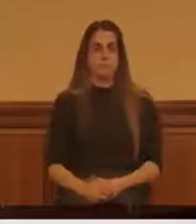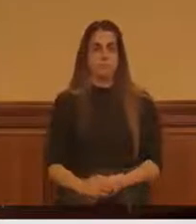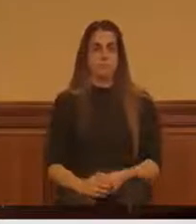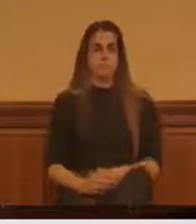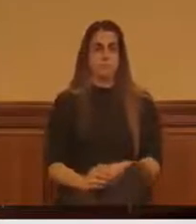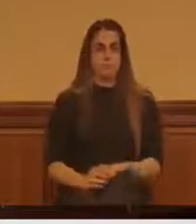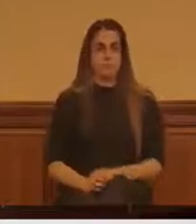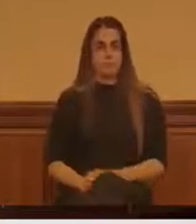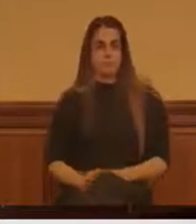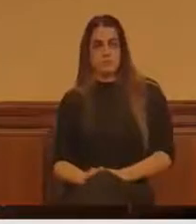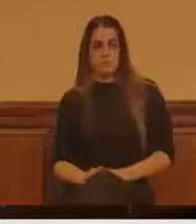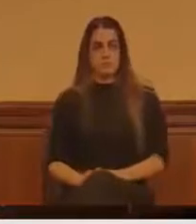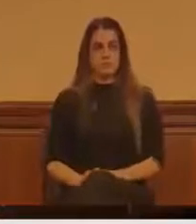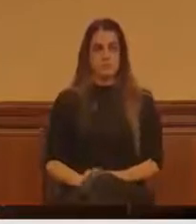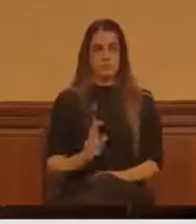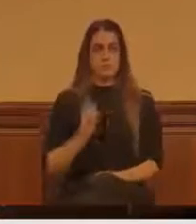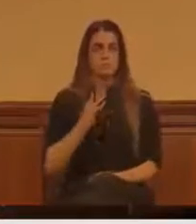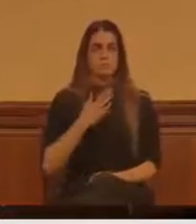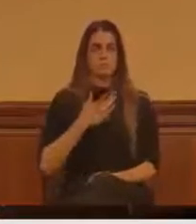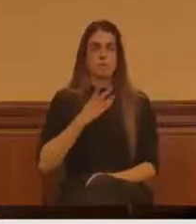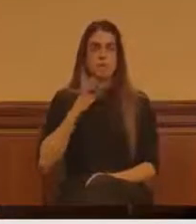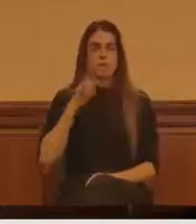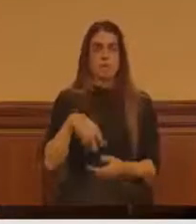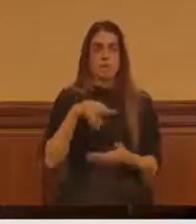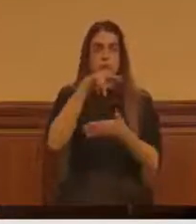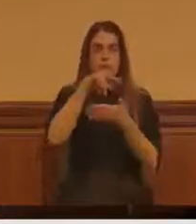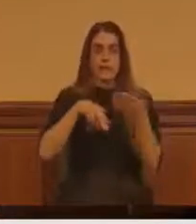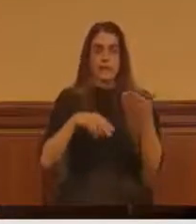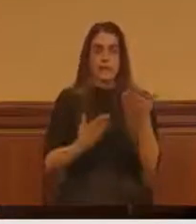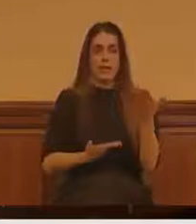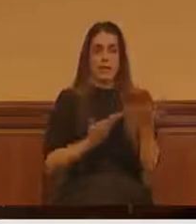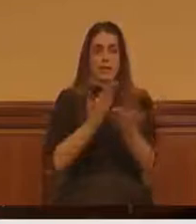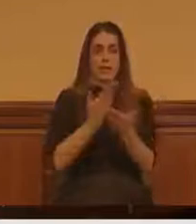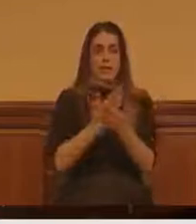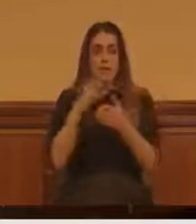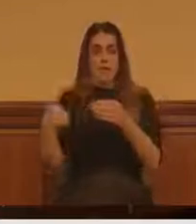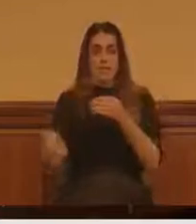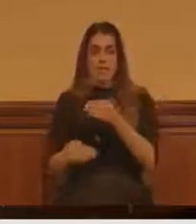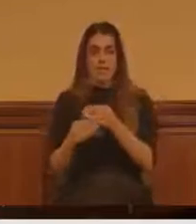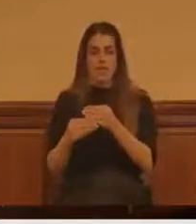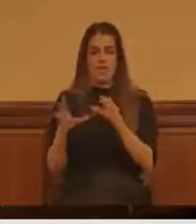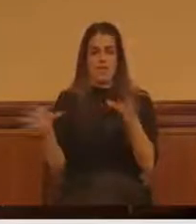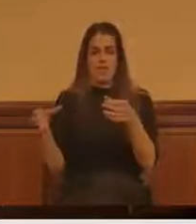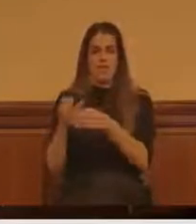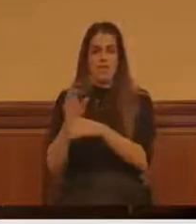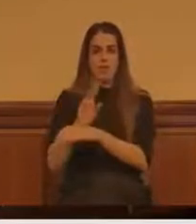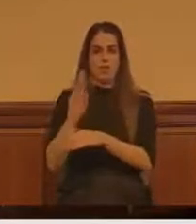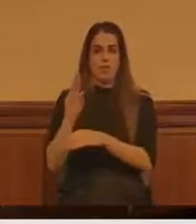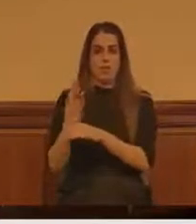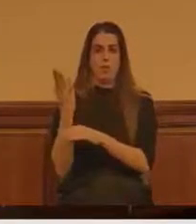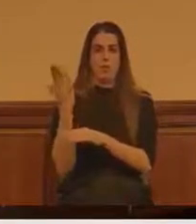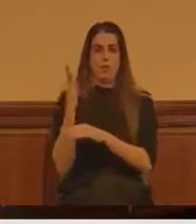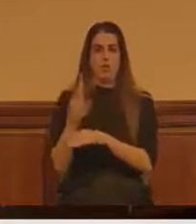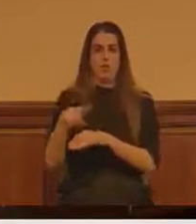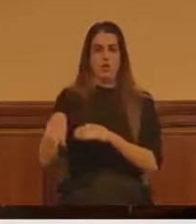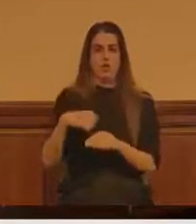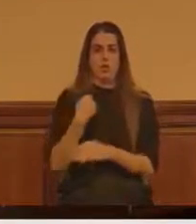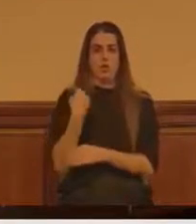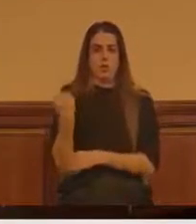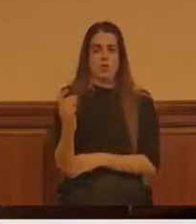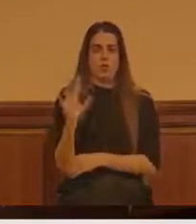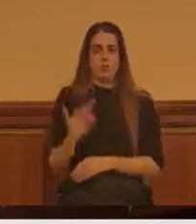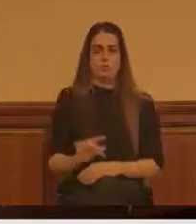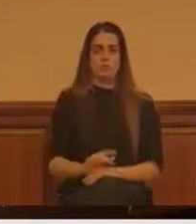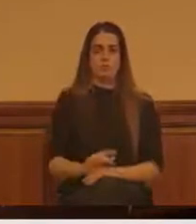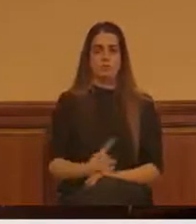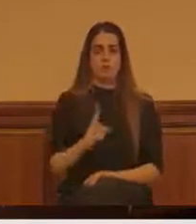He leído la enmienda de adición que presenta el Grupo Popular y la vamos a apoyar. La